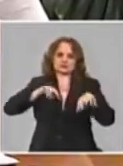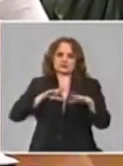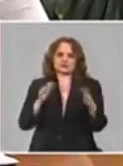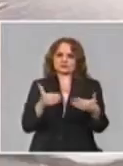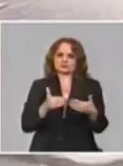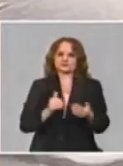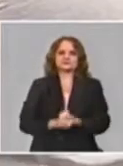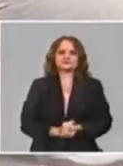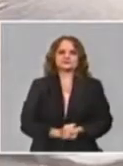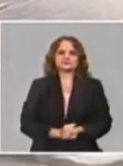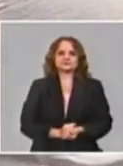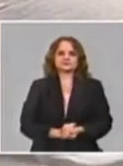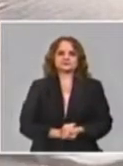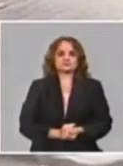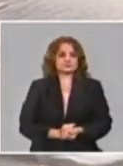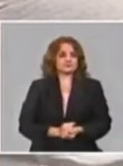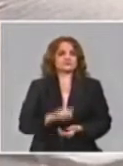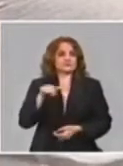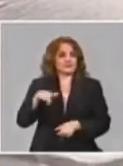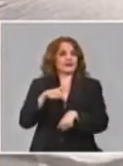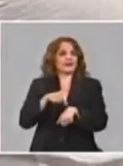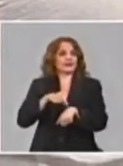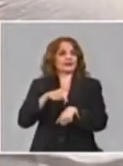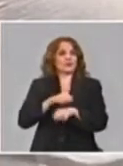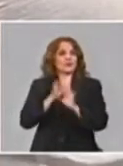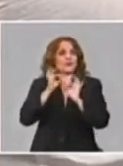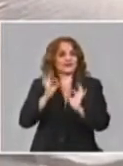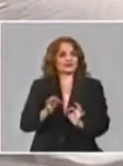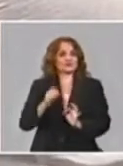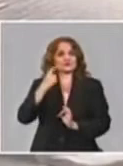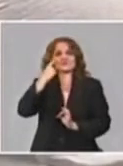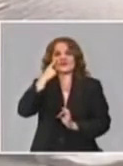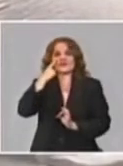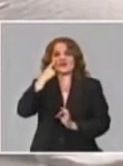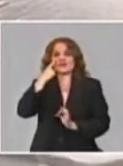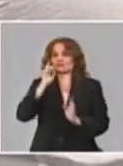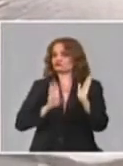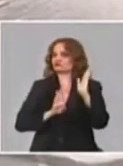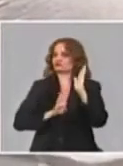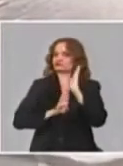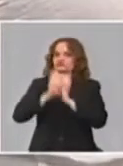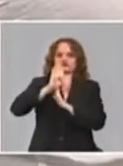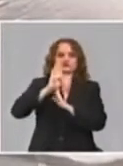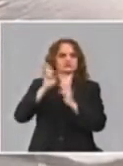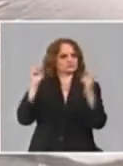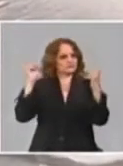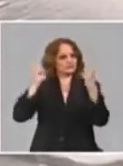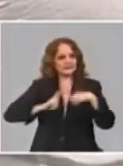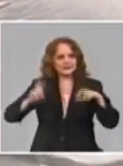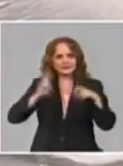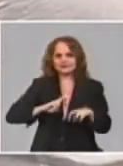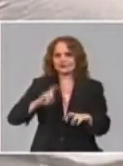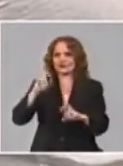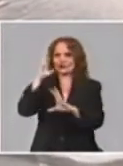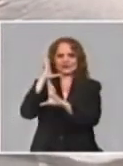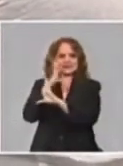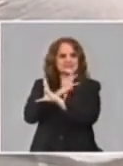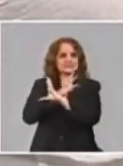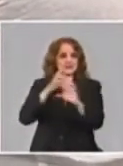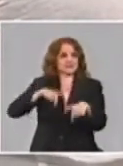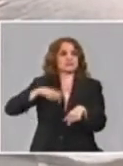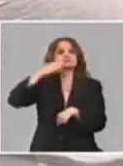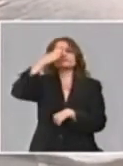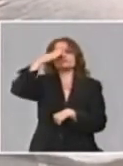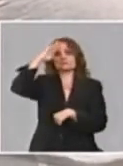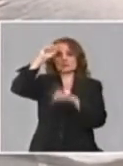sin duda un momento podríamos decir de mucho auge del trabajo de innovación del trabajo de ciencia en el país